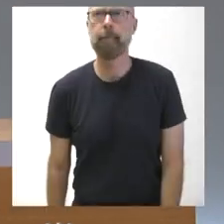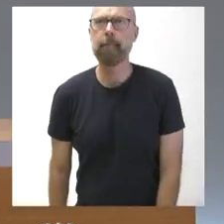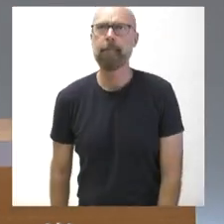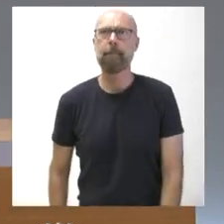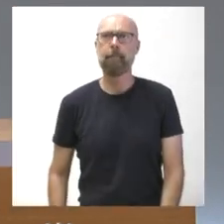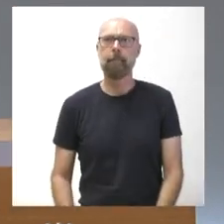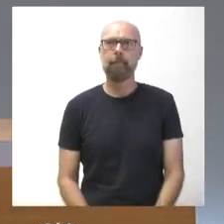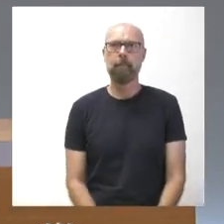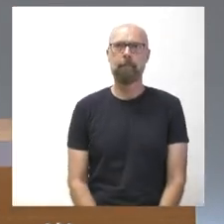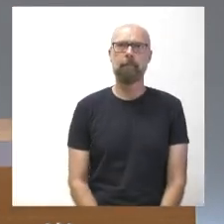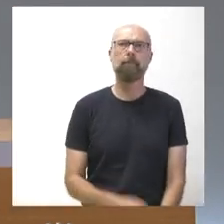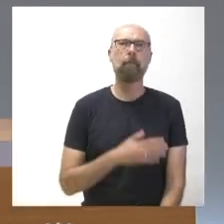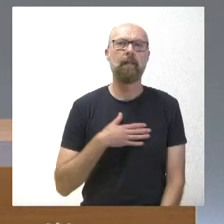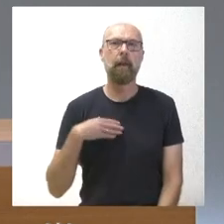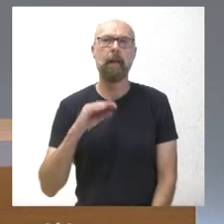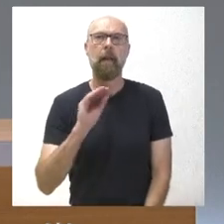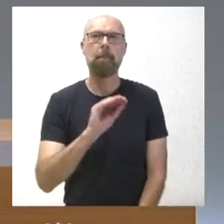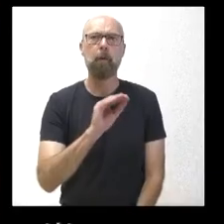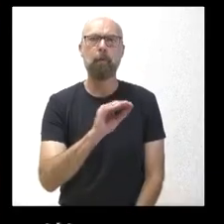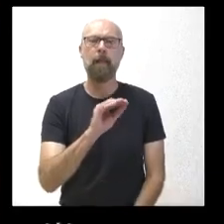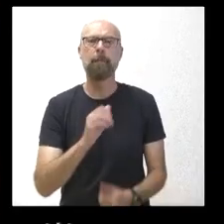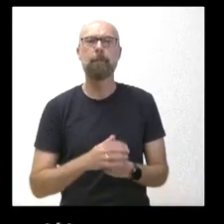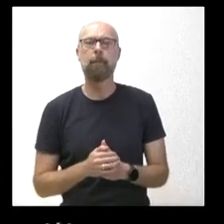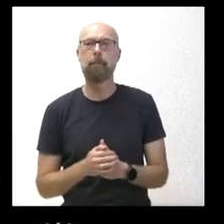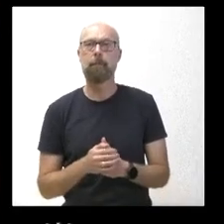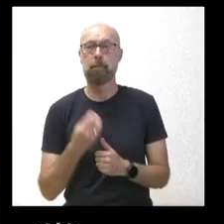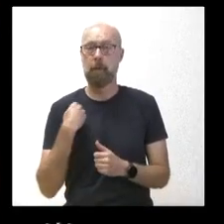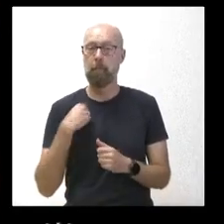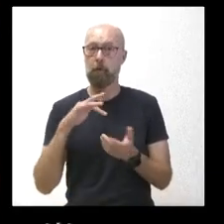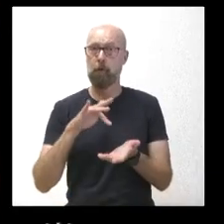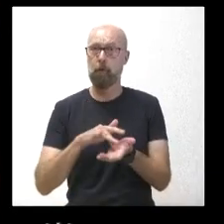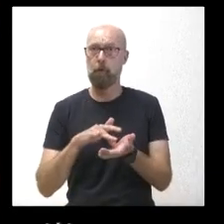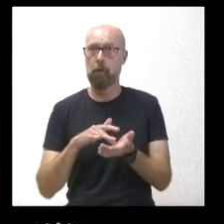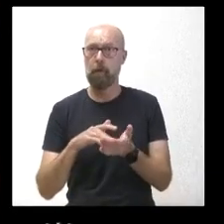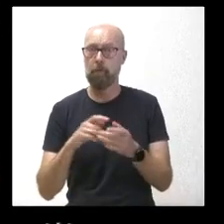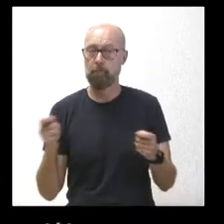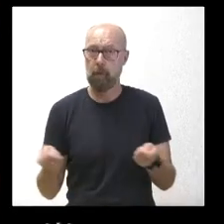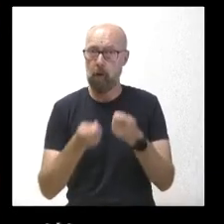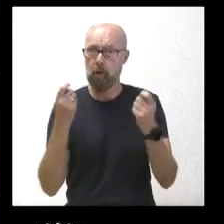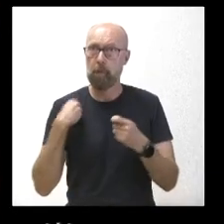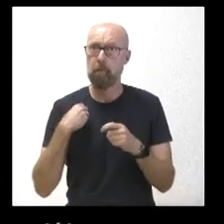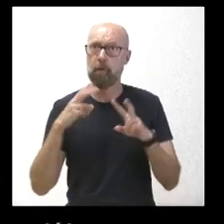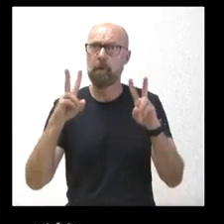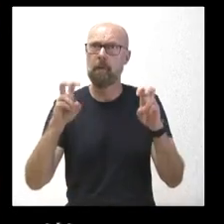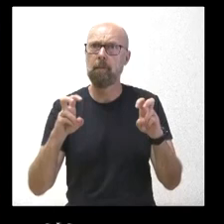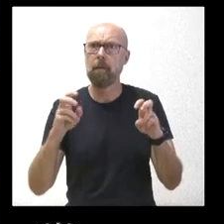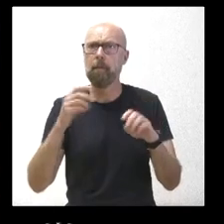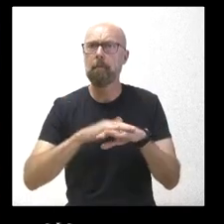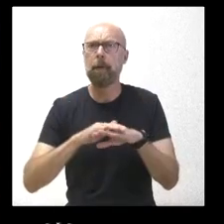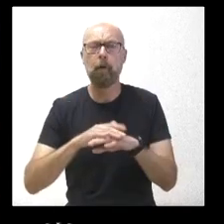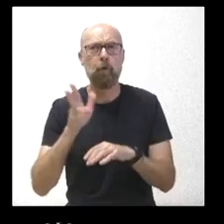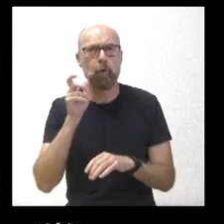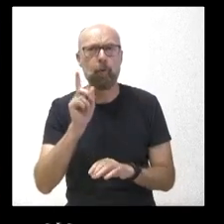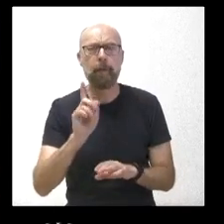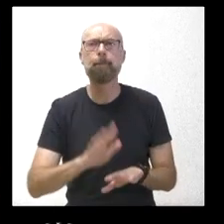Yo quería preguntarle por el anuncio de la Junta Electoral Central sobre su neutralidad. No sé… Ay, perdón.